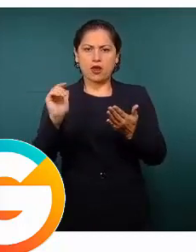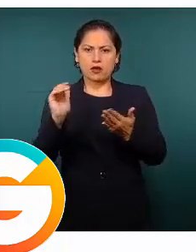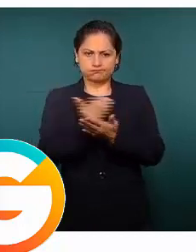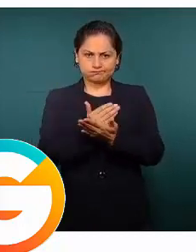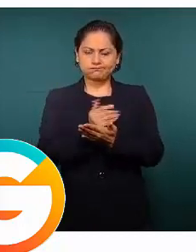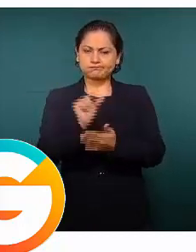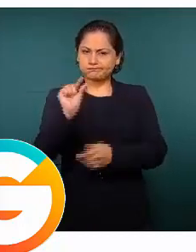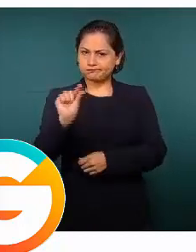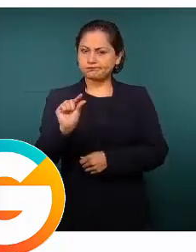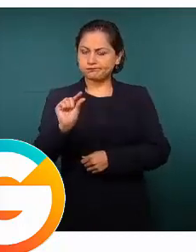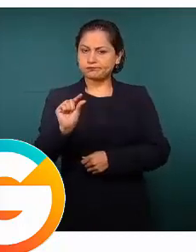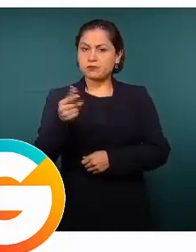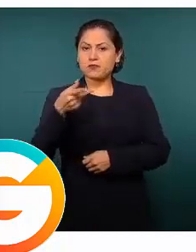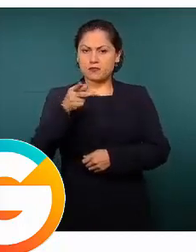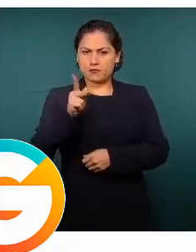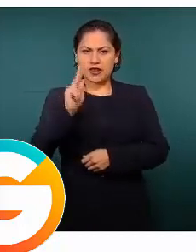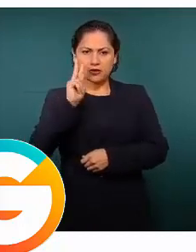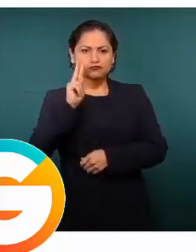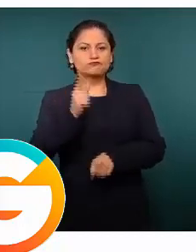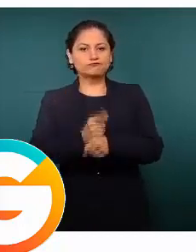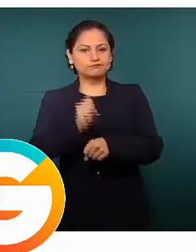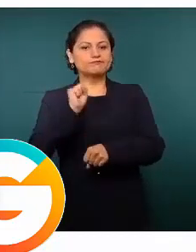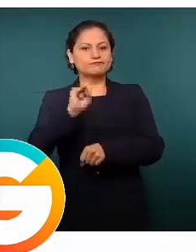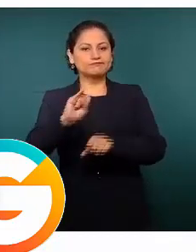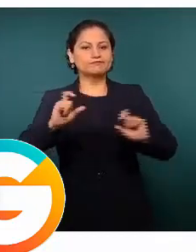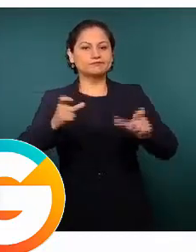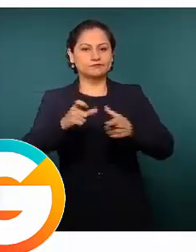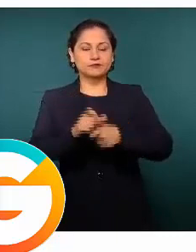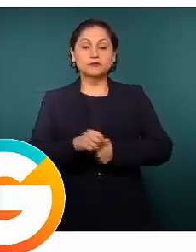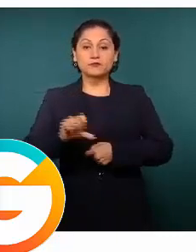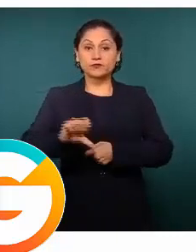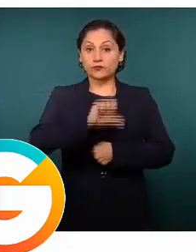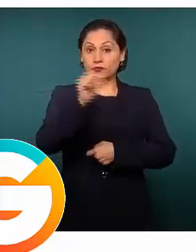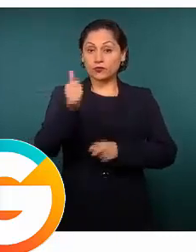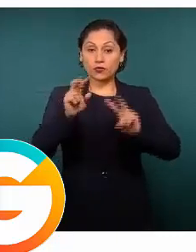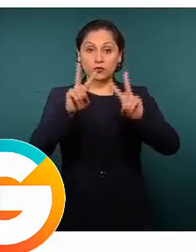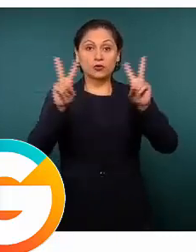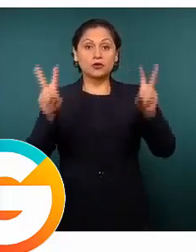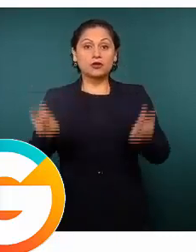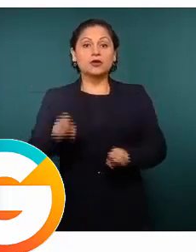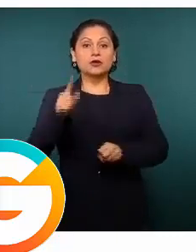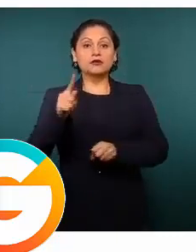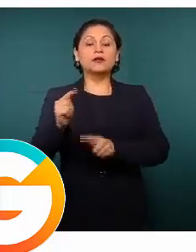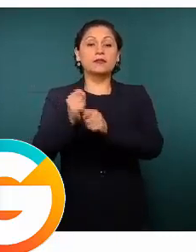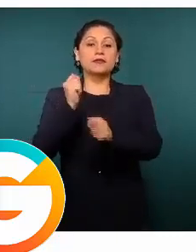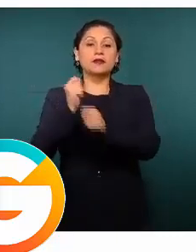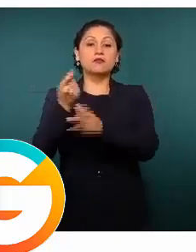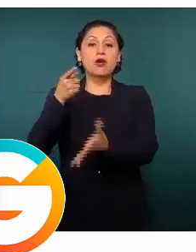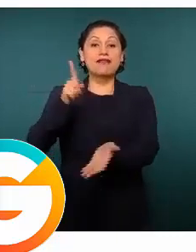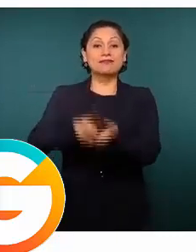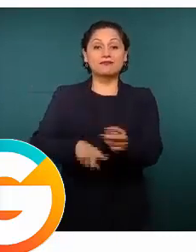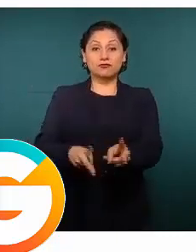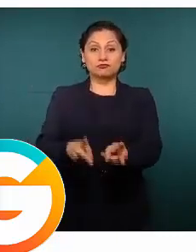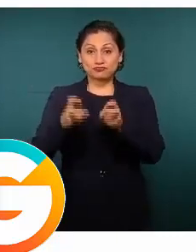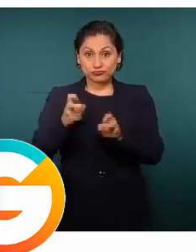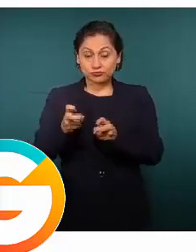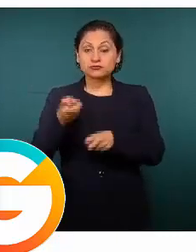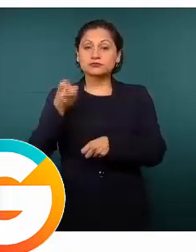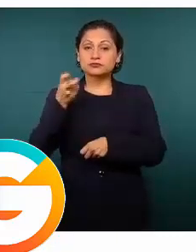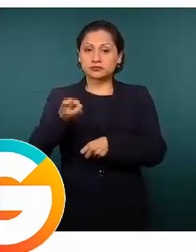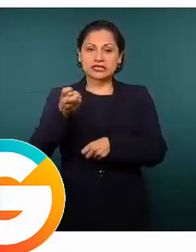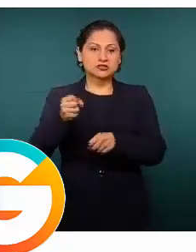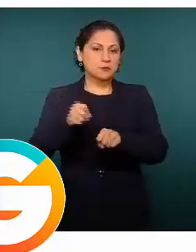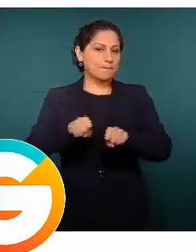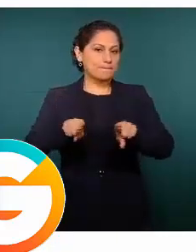números reducidos. La que sigue, por favor, robo en transporte, aquí es la